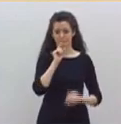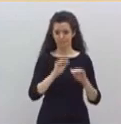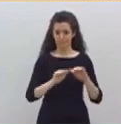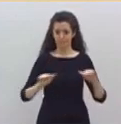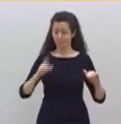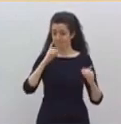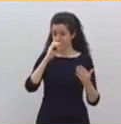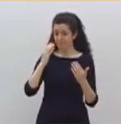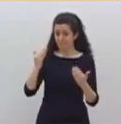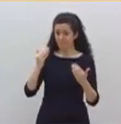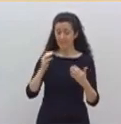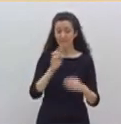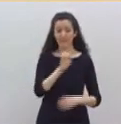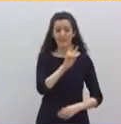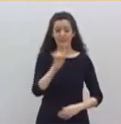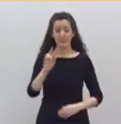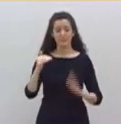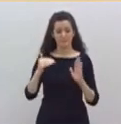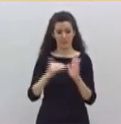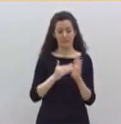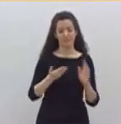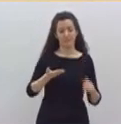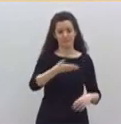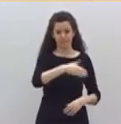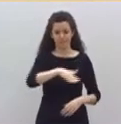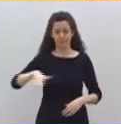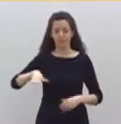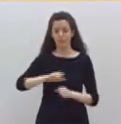víctimas mortales por el coronavirus en España.